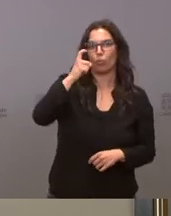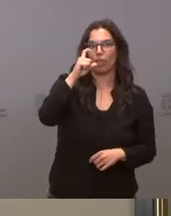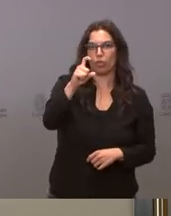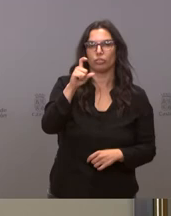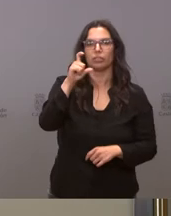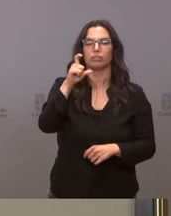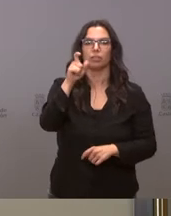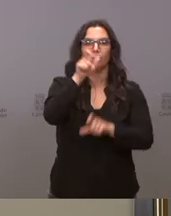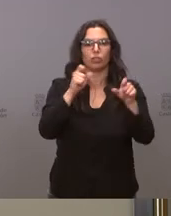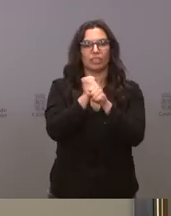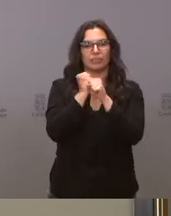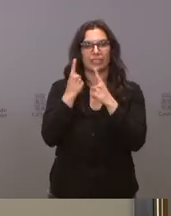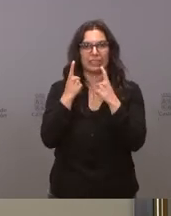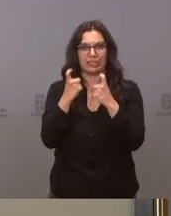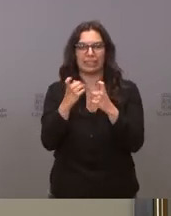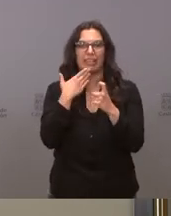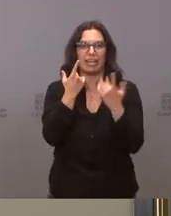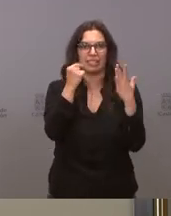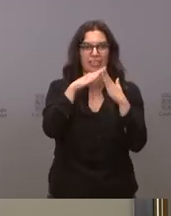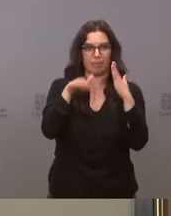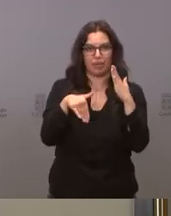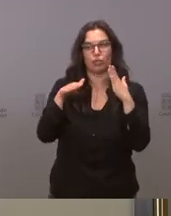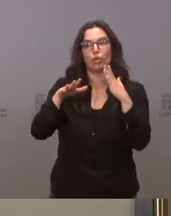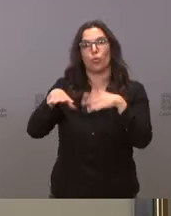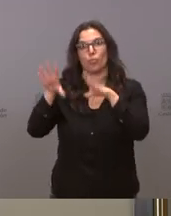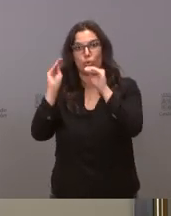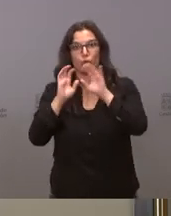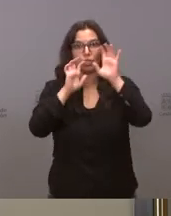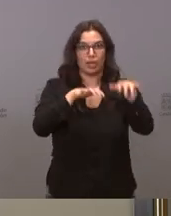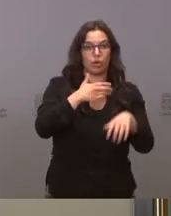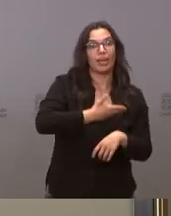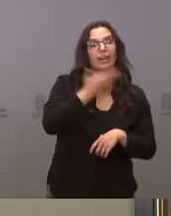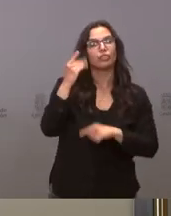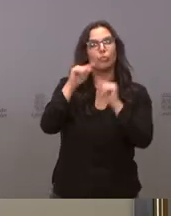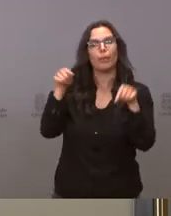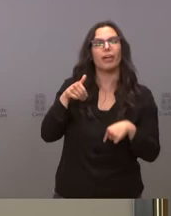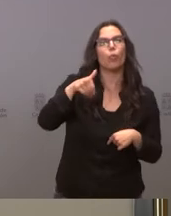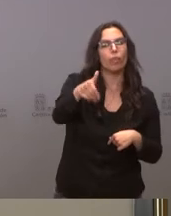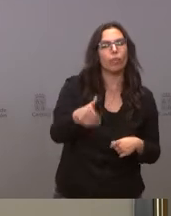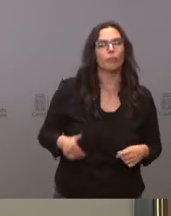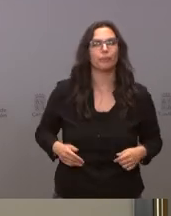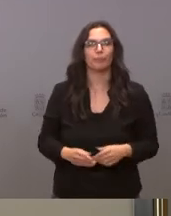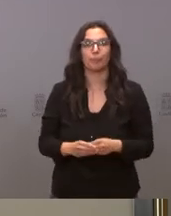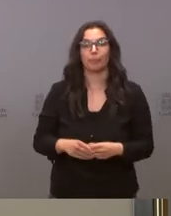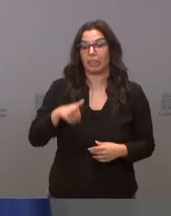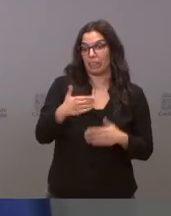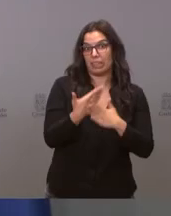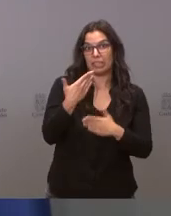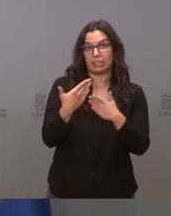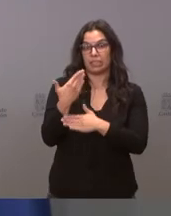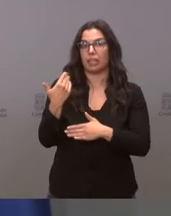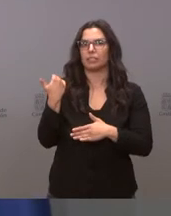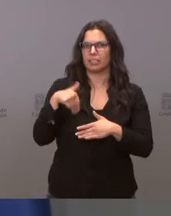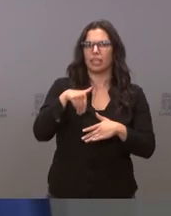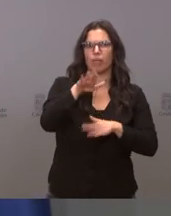60 años en Burgos y en León cuando se va a generalizar en el resto de provincias pues en los próximos días ya está hecho el